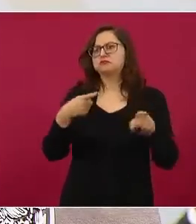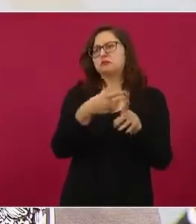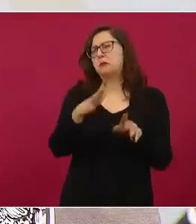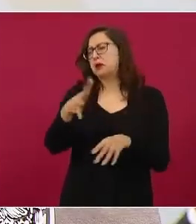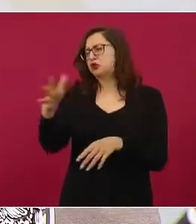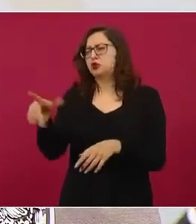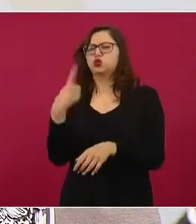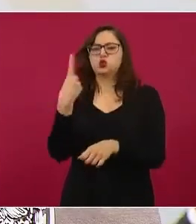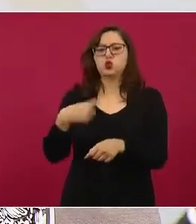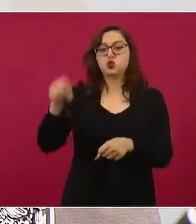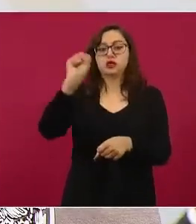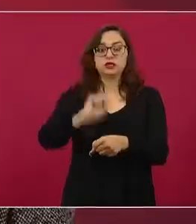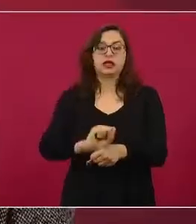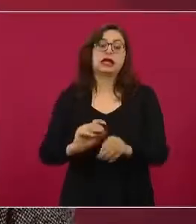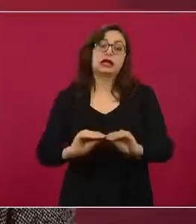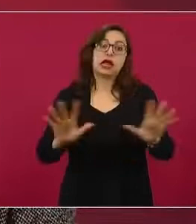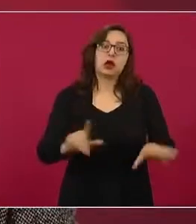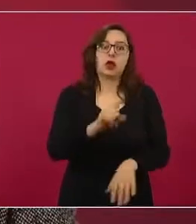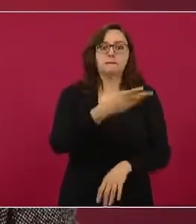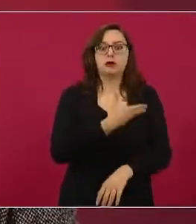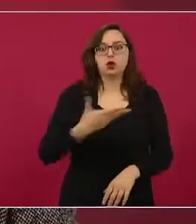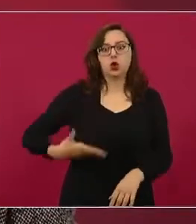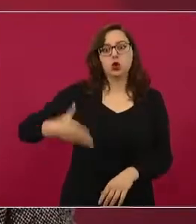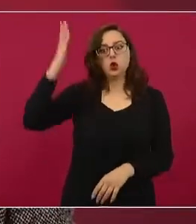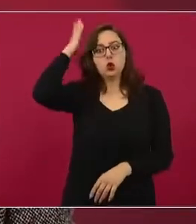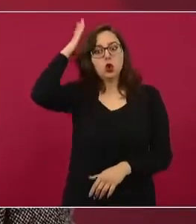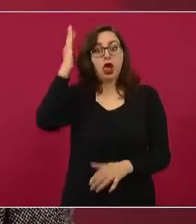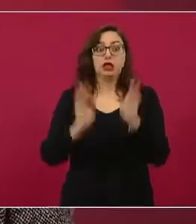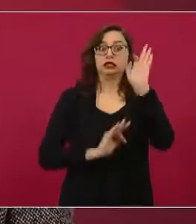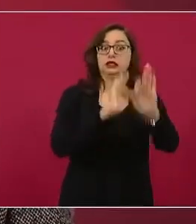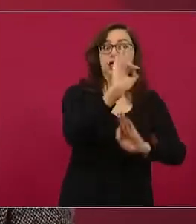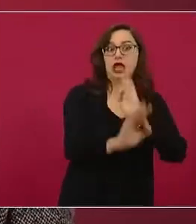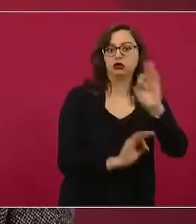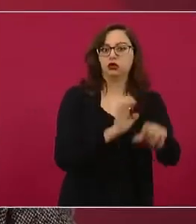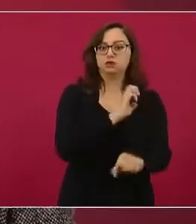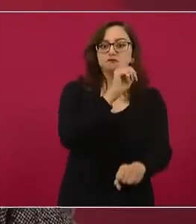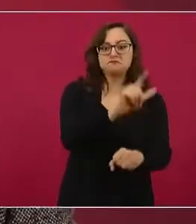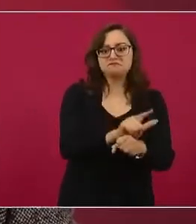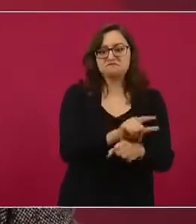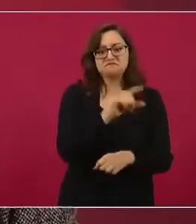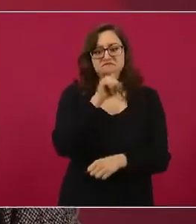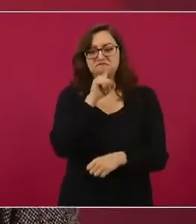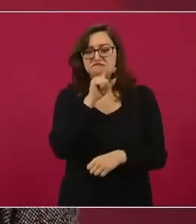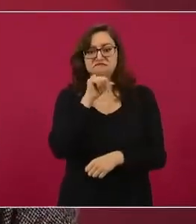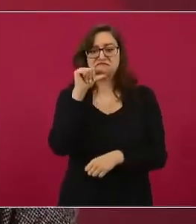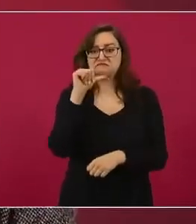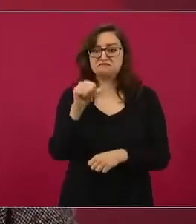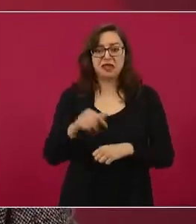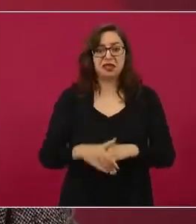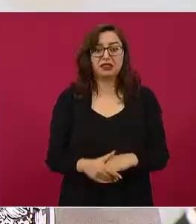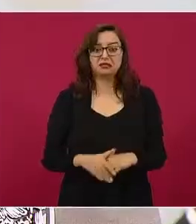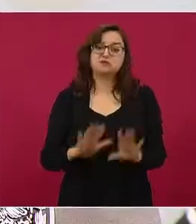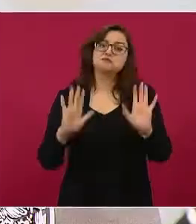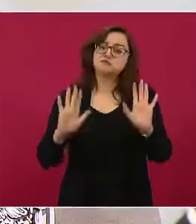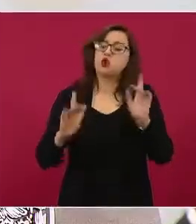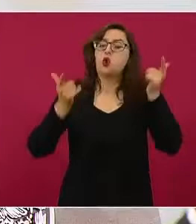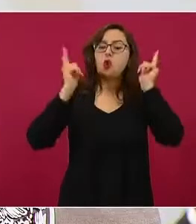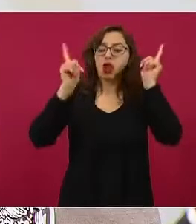que sea nuestro jefe máximo no quiere decir que tenga un trato diferente. Es el mismo. Y esperamos que para la próxima semana, y